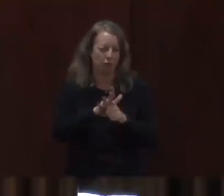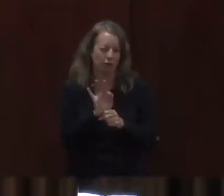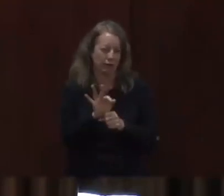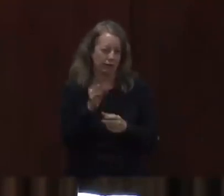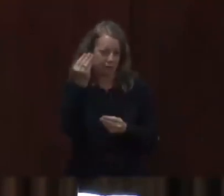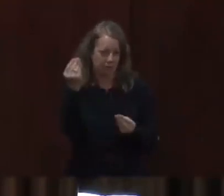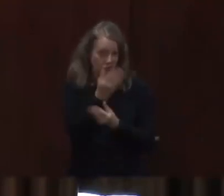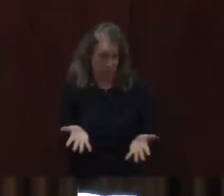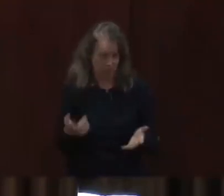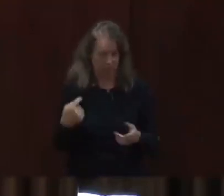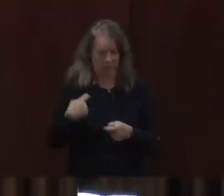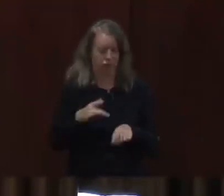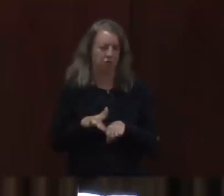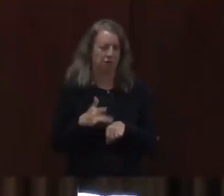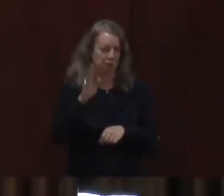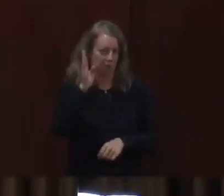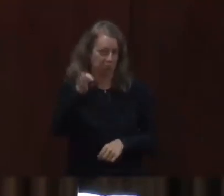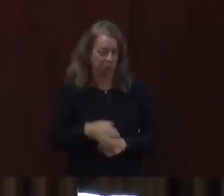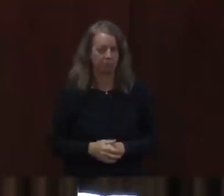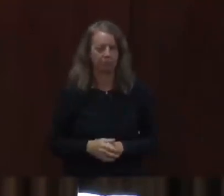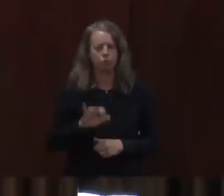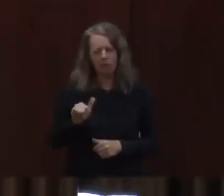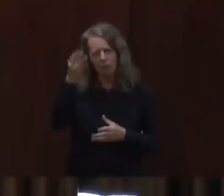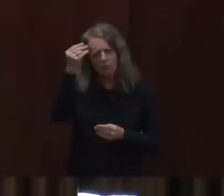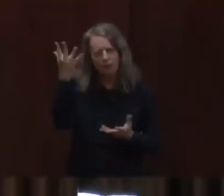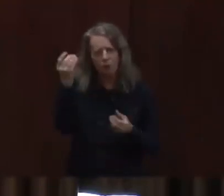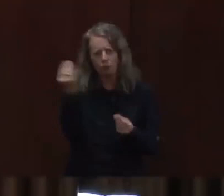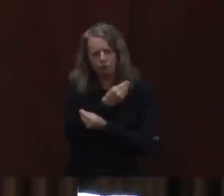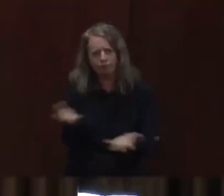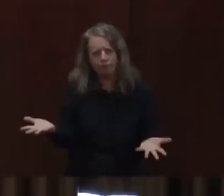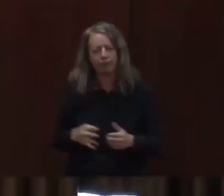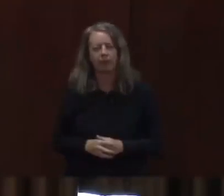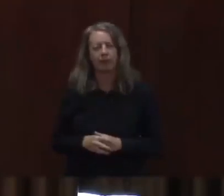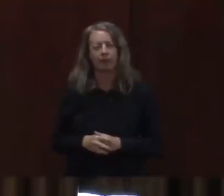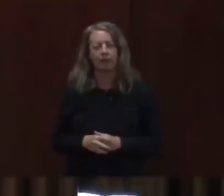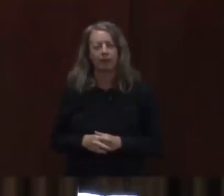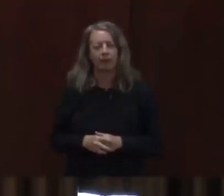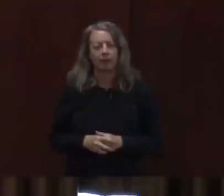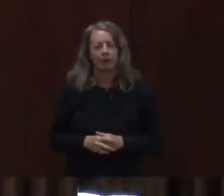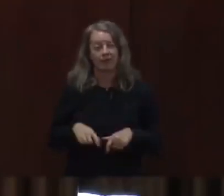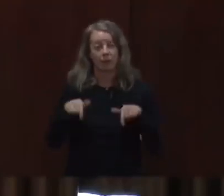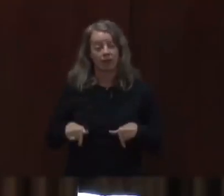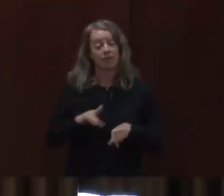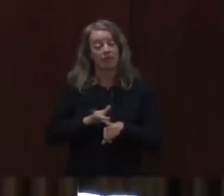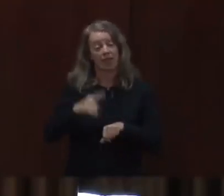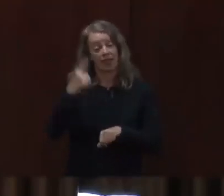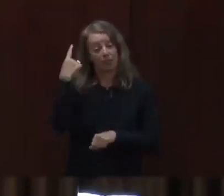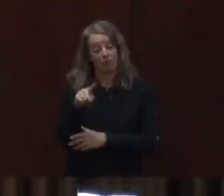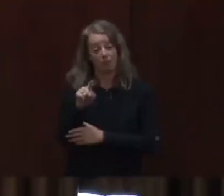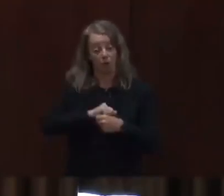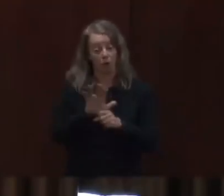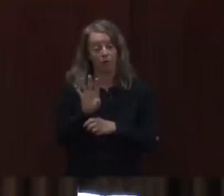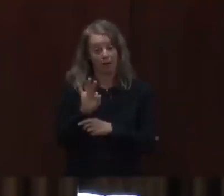Así que los presentadores de hoy van a ser Stacy Sanders, Directora de Salud Pública del Condado de